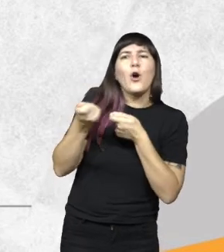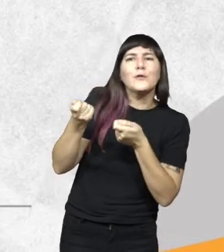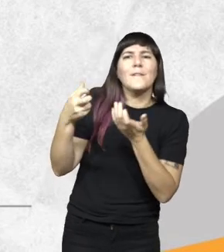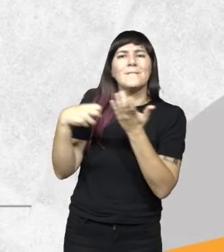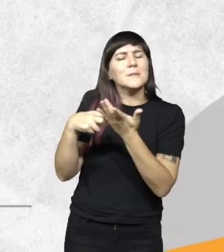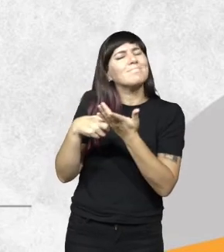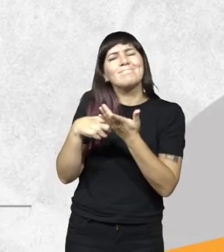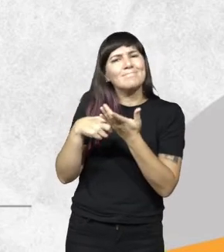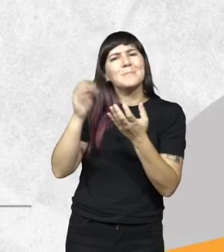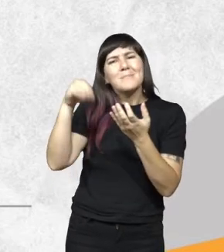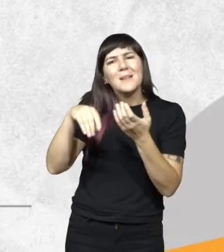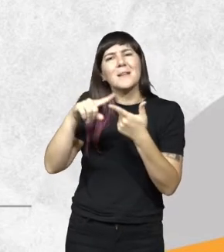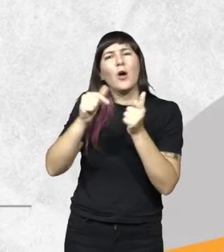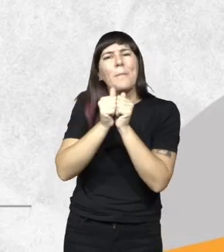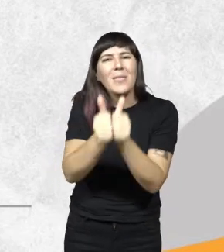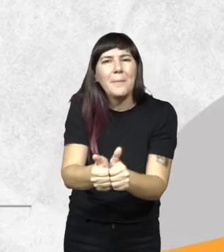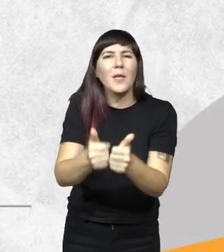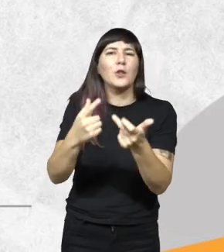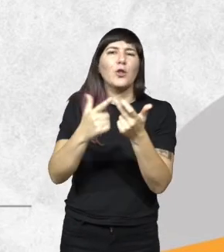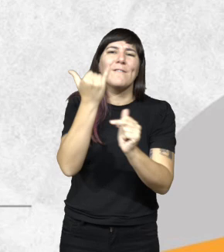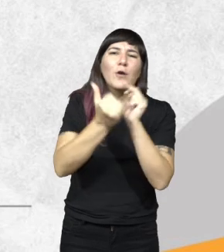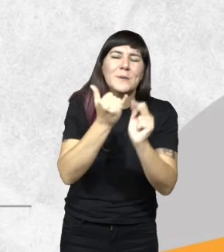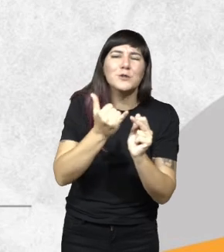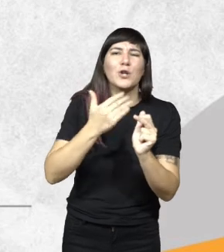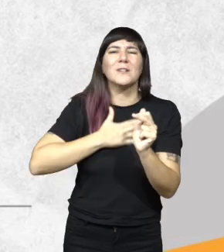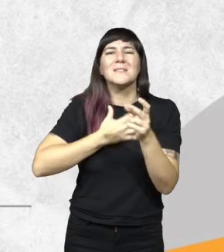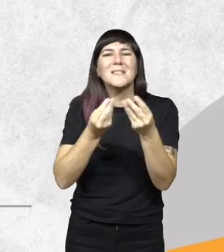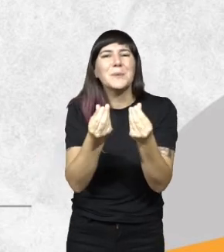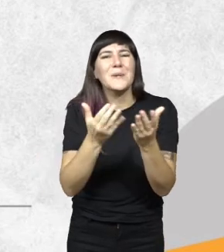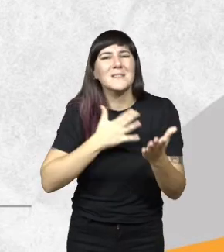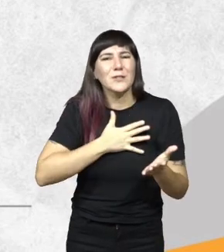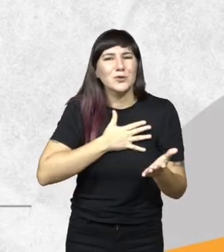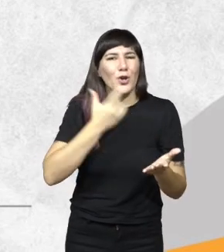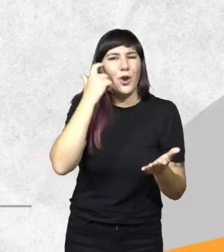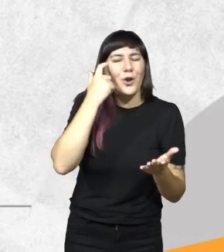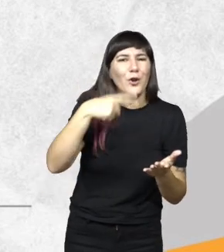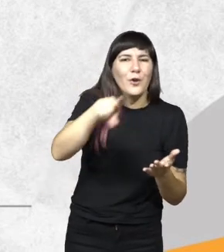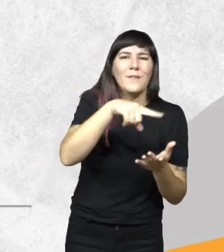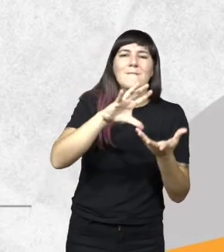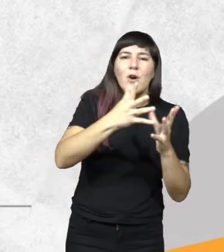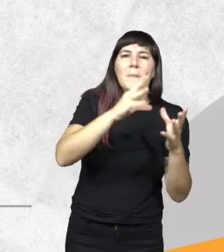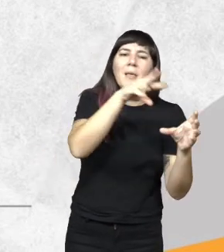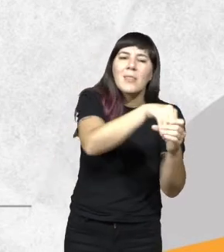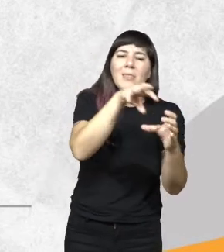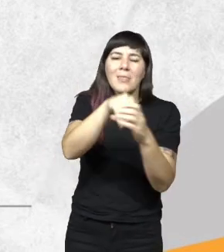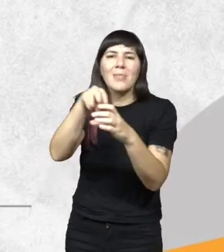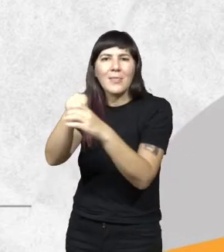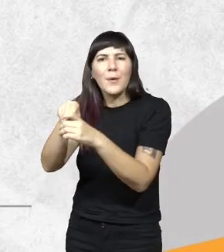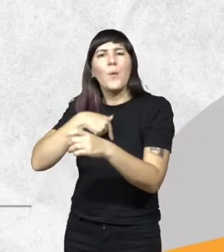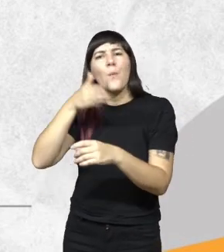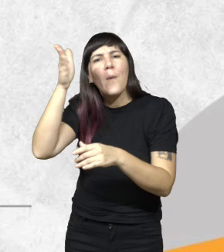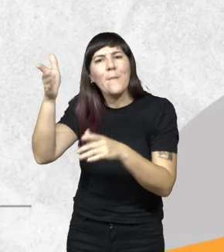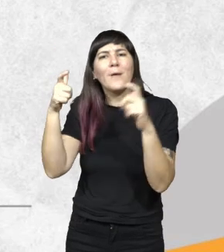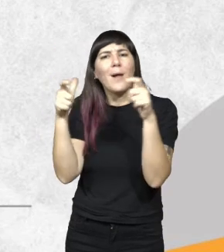acompañamiento en cuanto a la información y sensibilización de una manera transversal participamos en reuniones